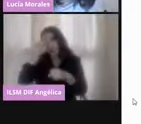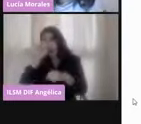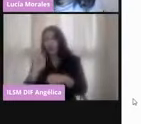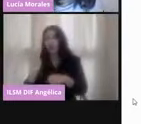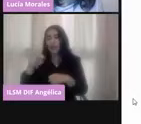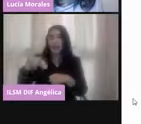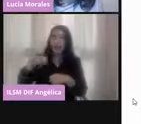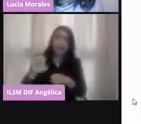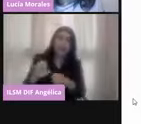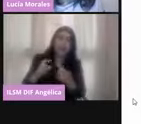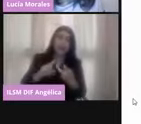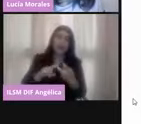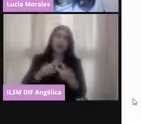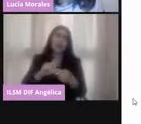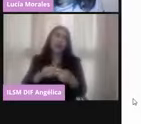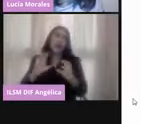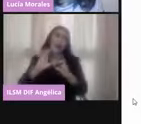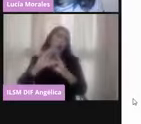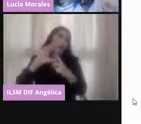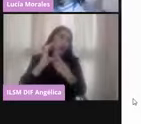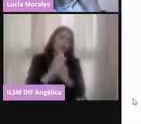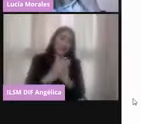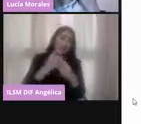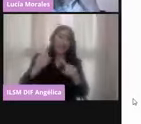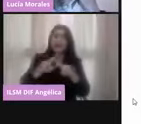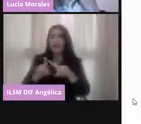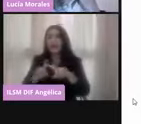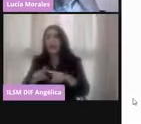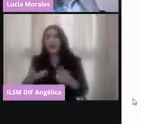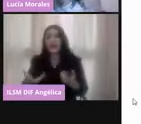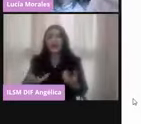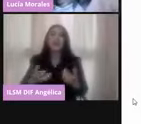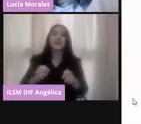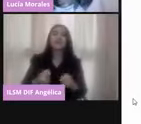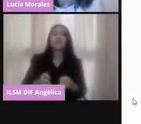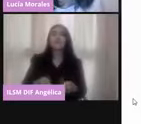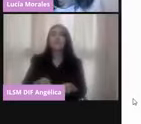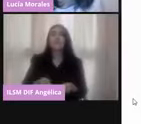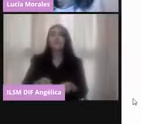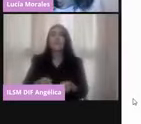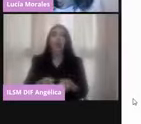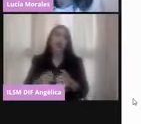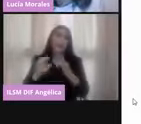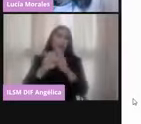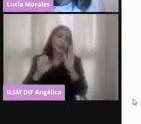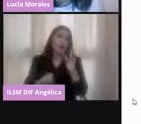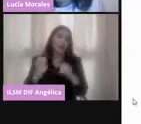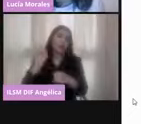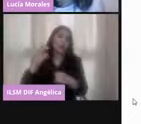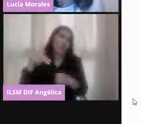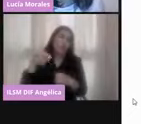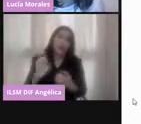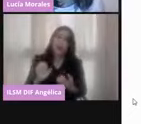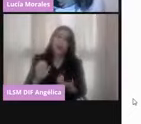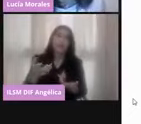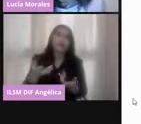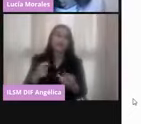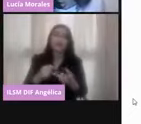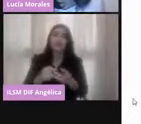en las comisiones que se integran en el Instituto Nacional Electoral. También